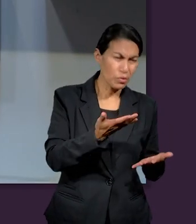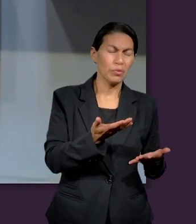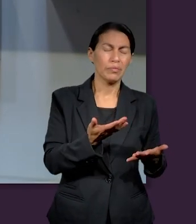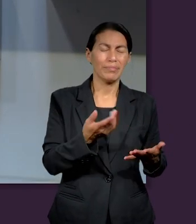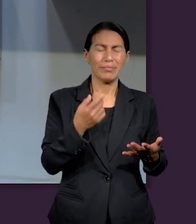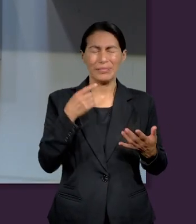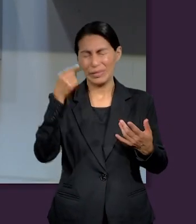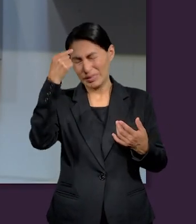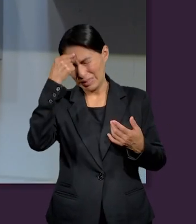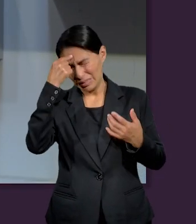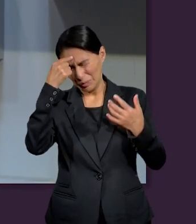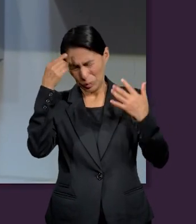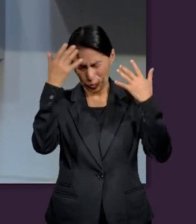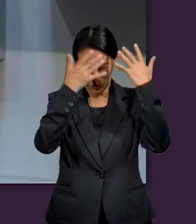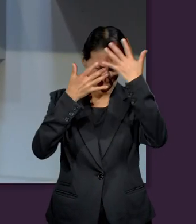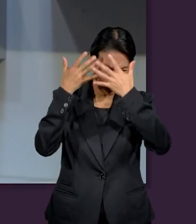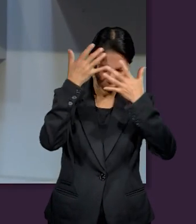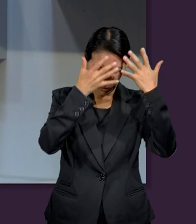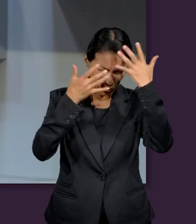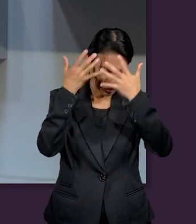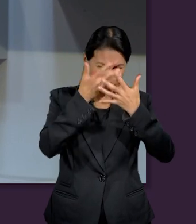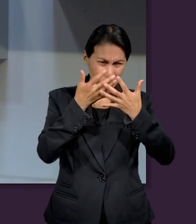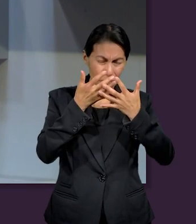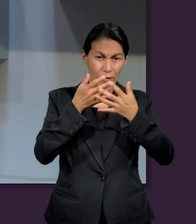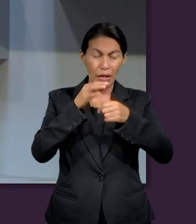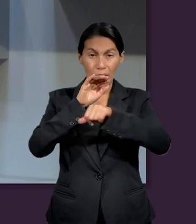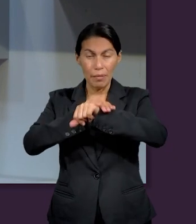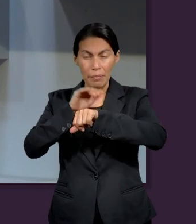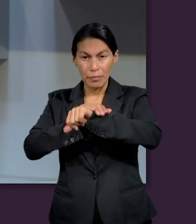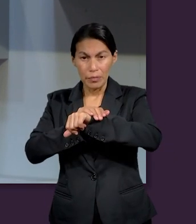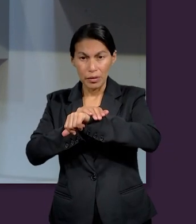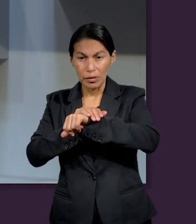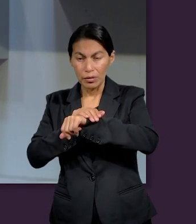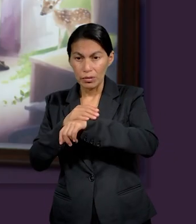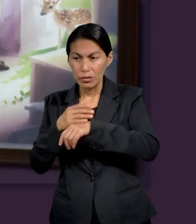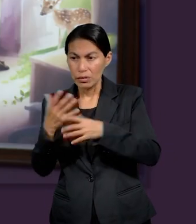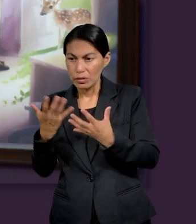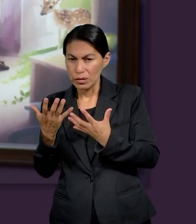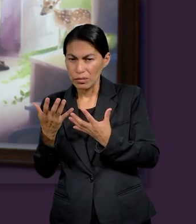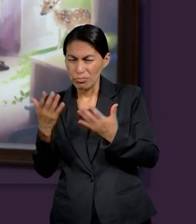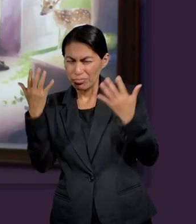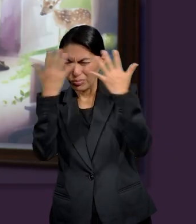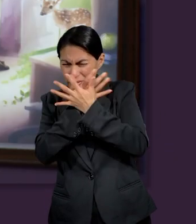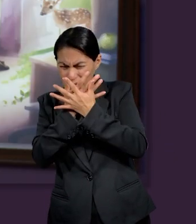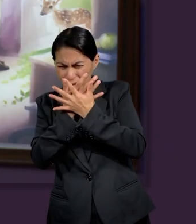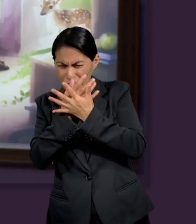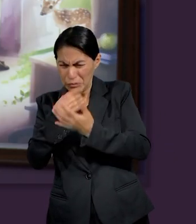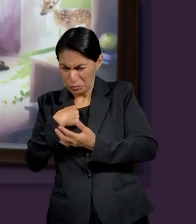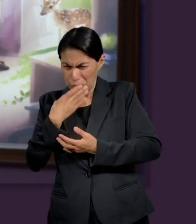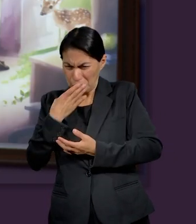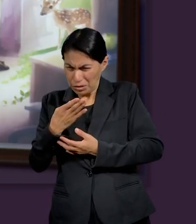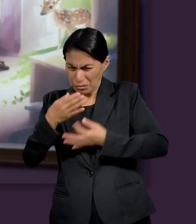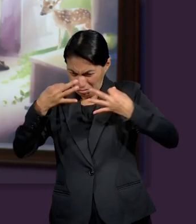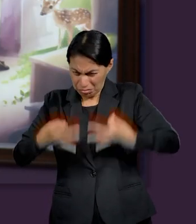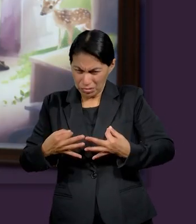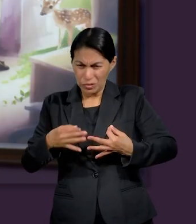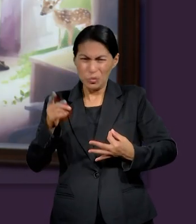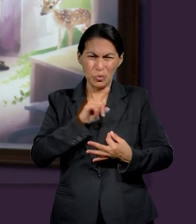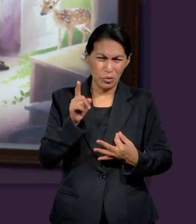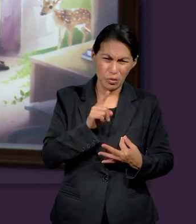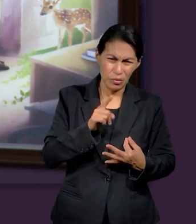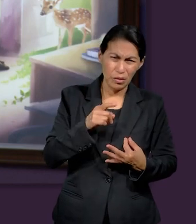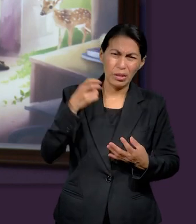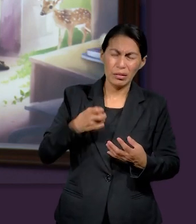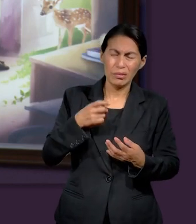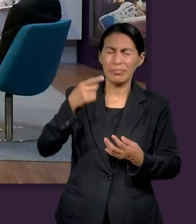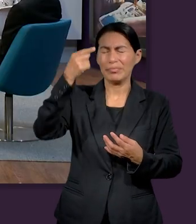o sea como que había un conflicto ¿verdad? los amigos hicieron que entrara en un conflicto de ¿será que estoy haciendo lo